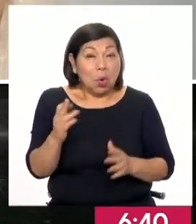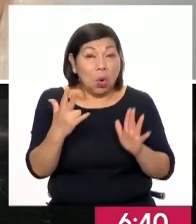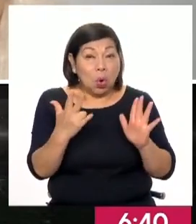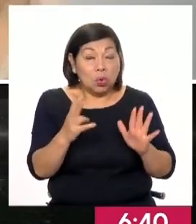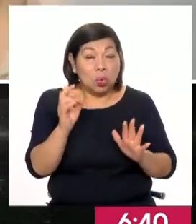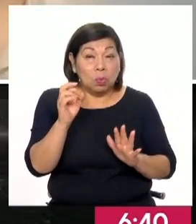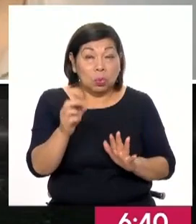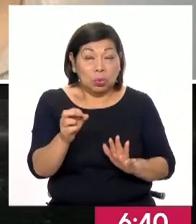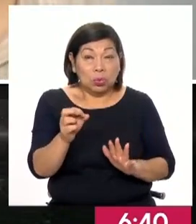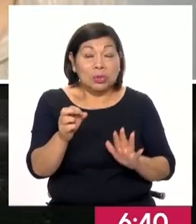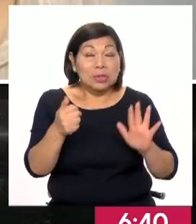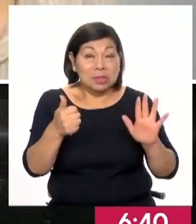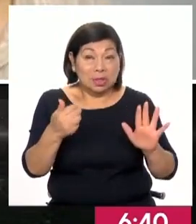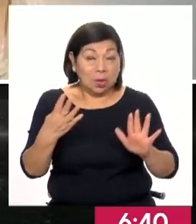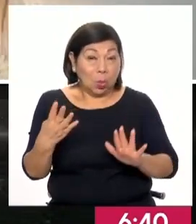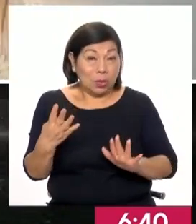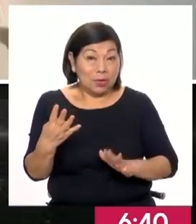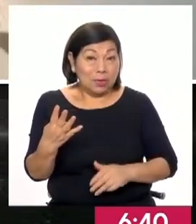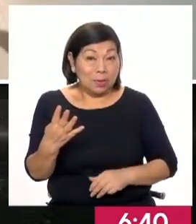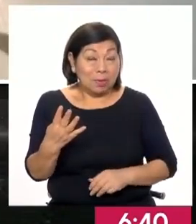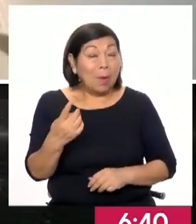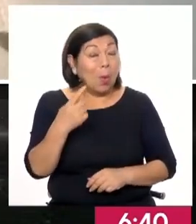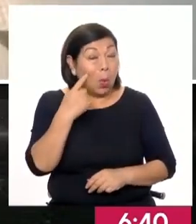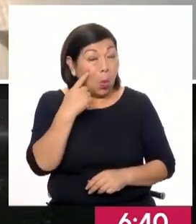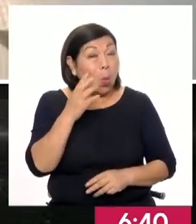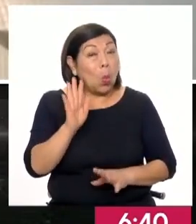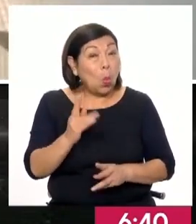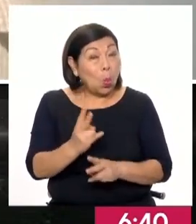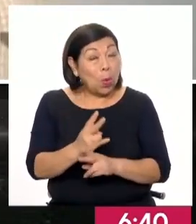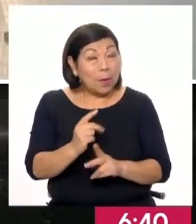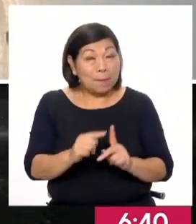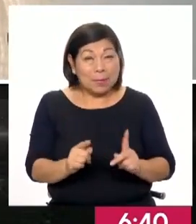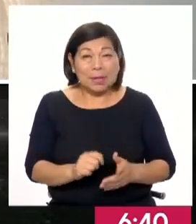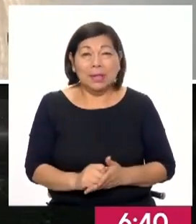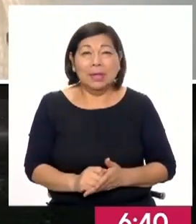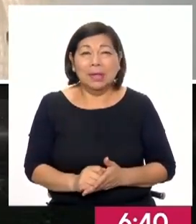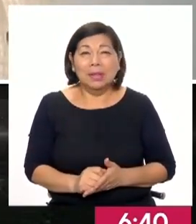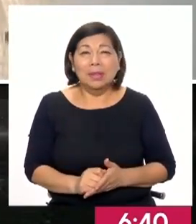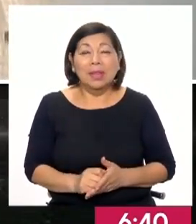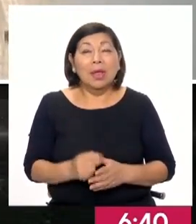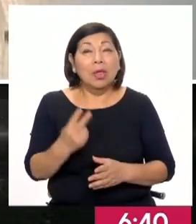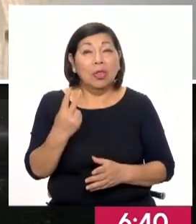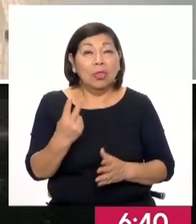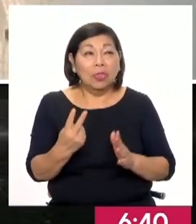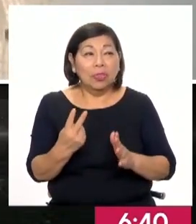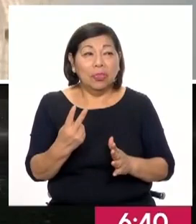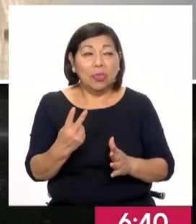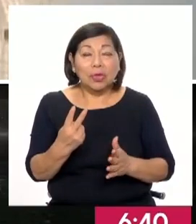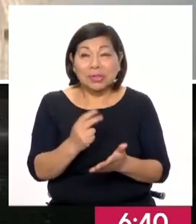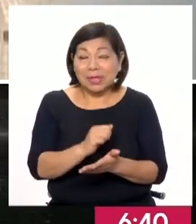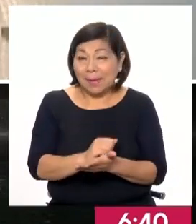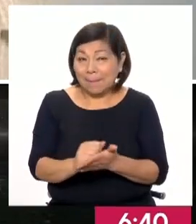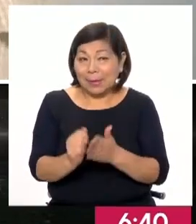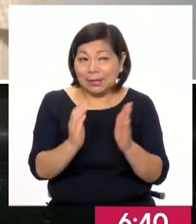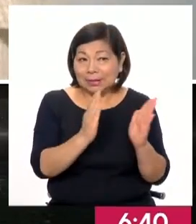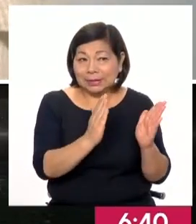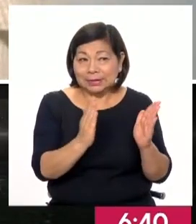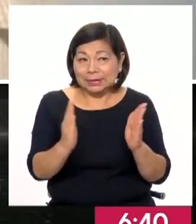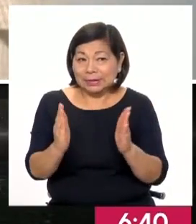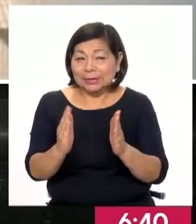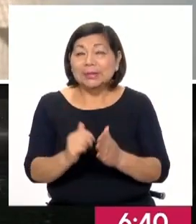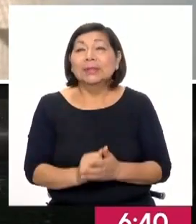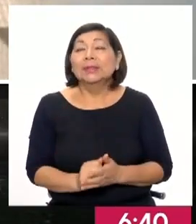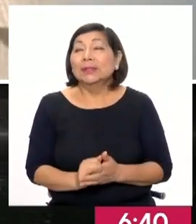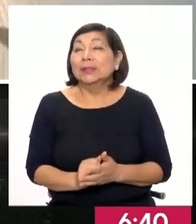.64%. Ojo, porque hay que tener cuidado con esto. Estamos hablando del periodo de 12 meses, ¿no? Esa, digamos,